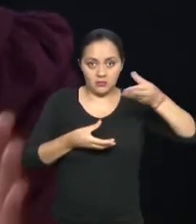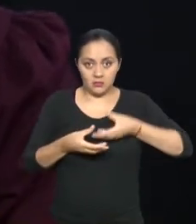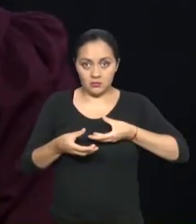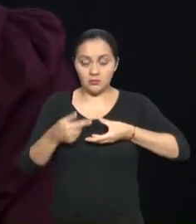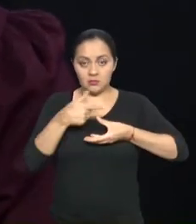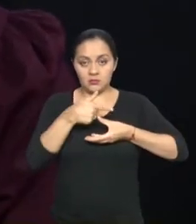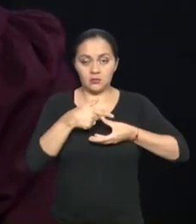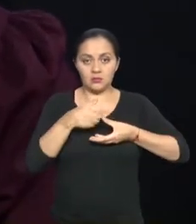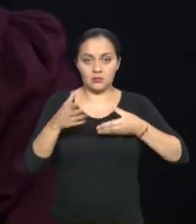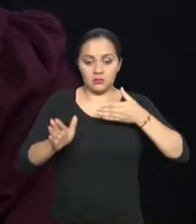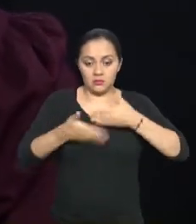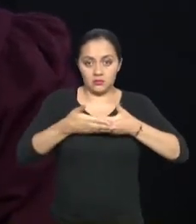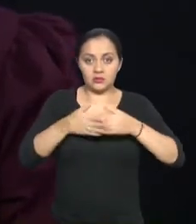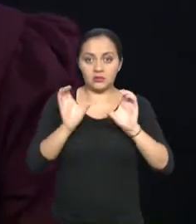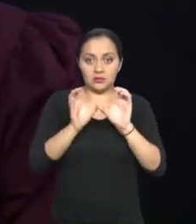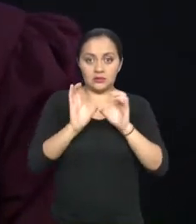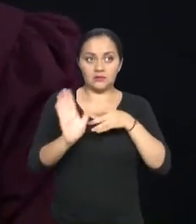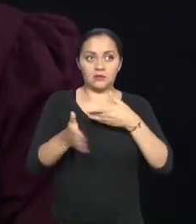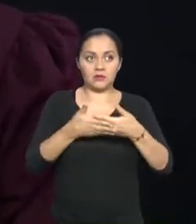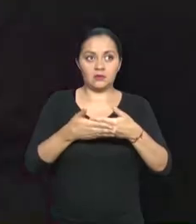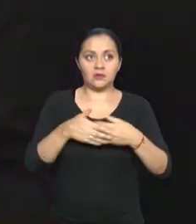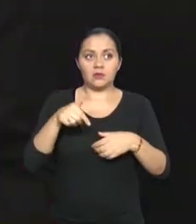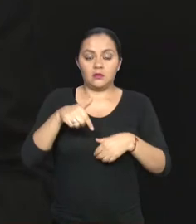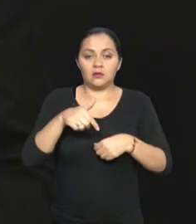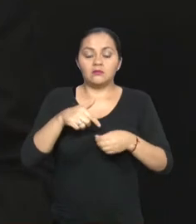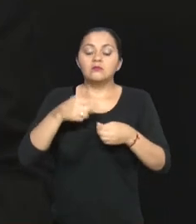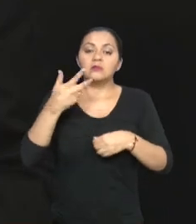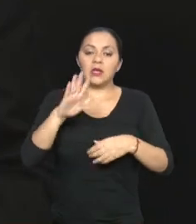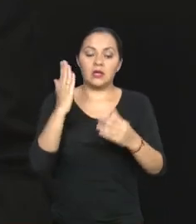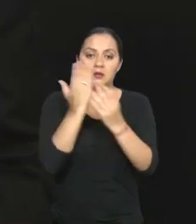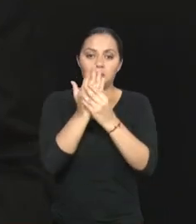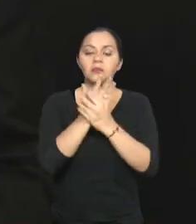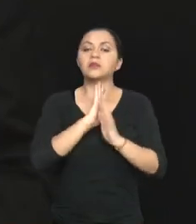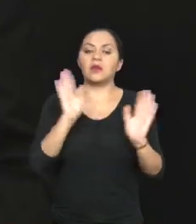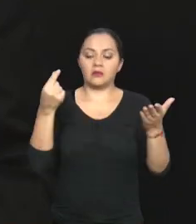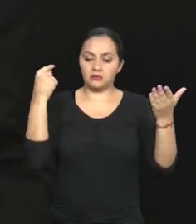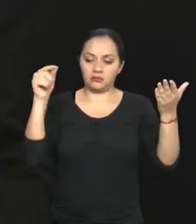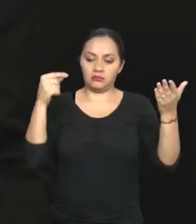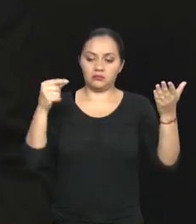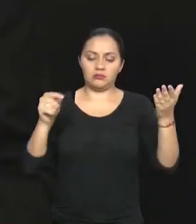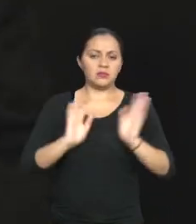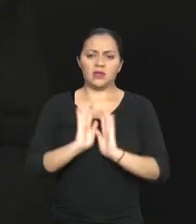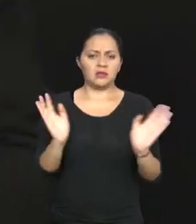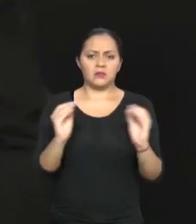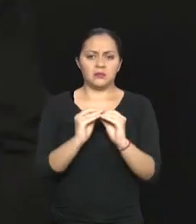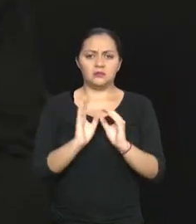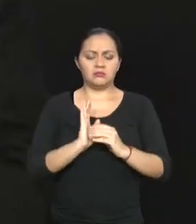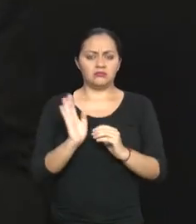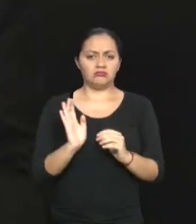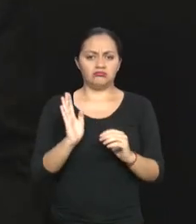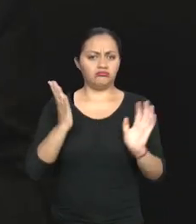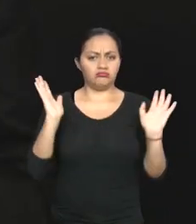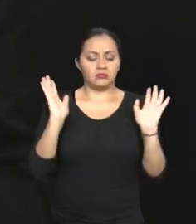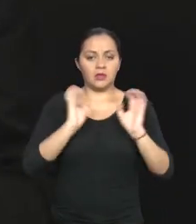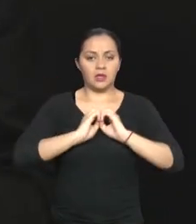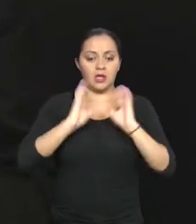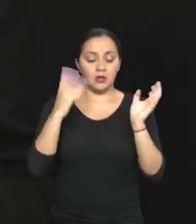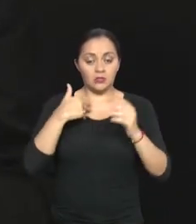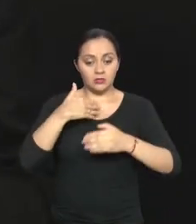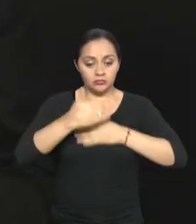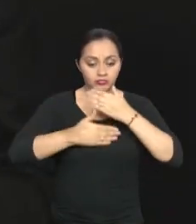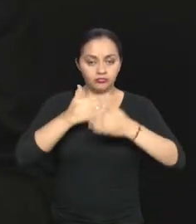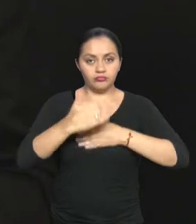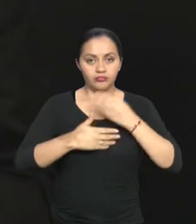conjuntamente con el certificado. Correcto. Es parte de nuestro expediente y obviamente nosotros también en la emisión de esta resolución hacemos una